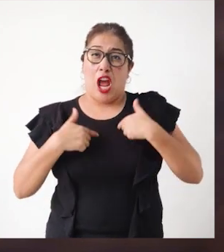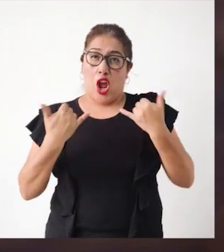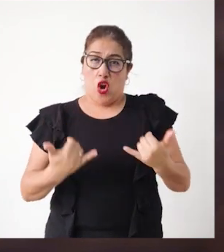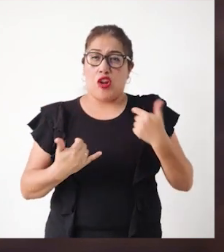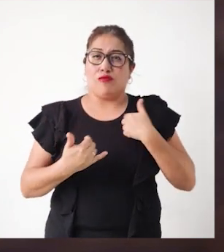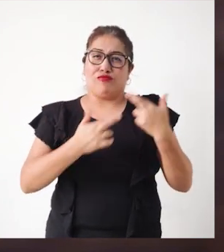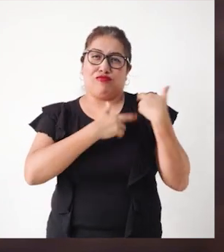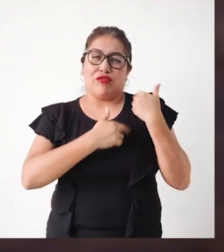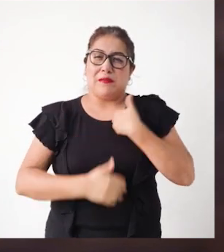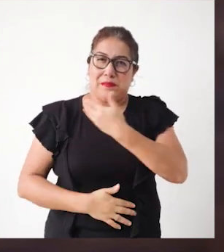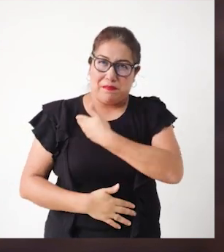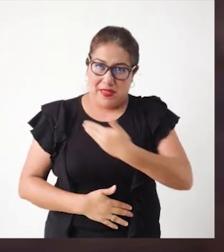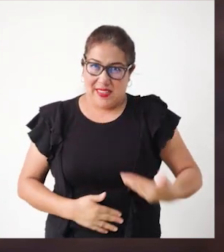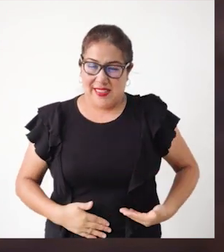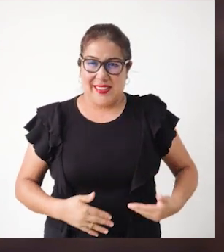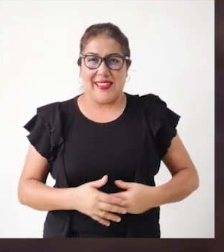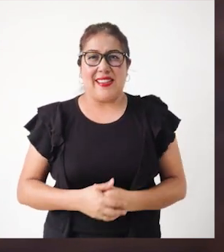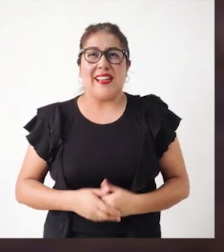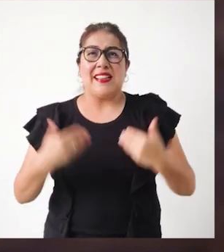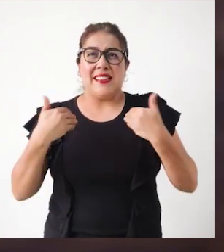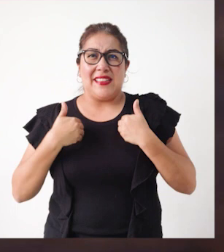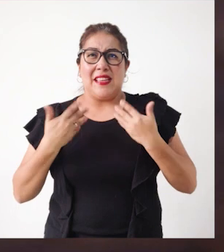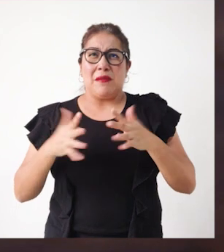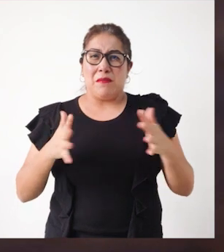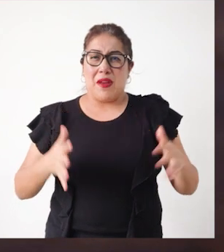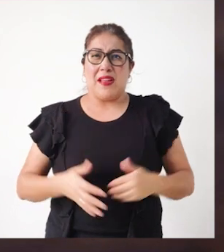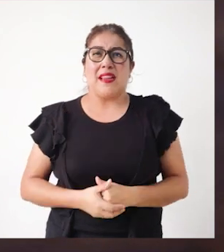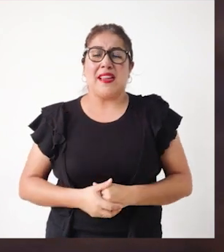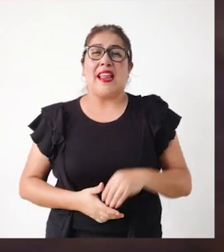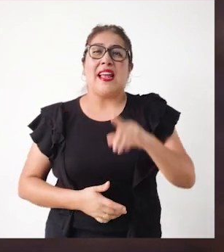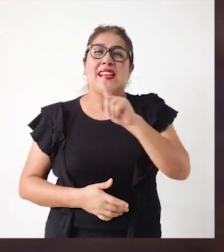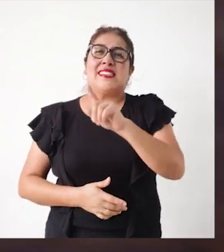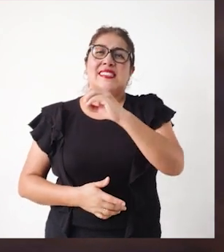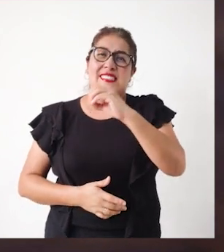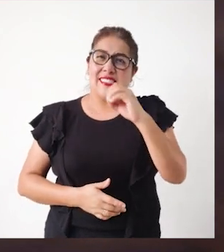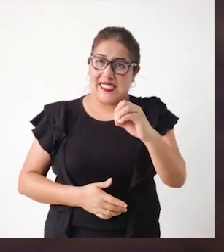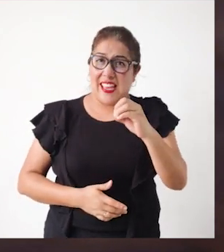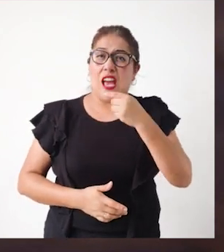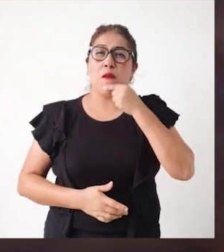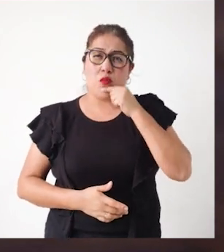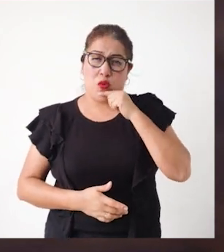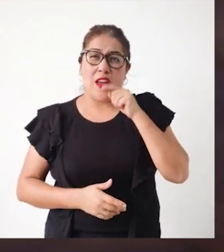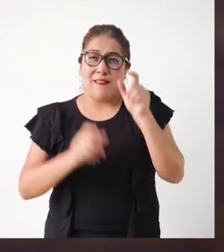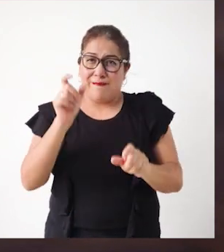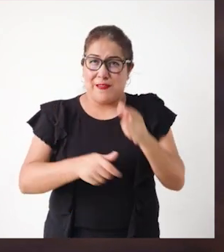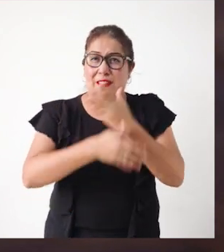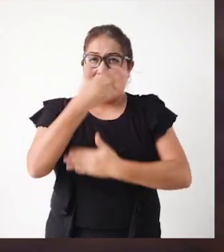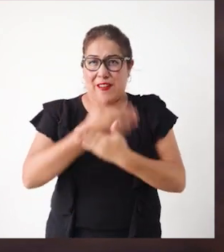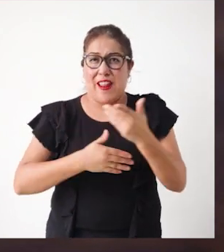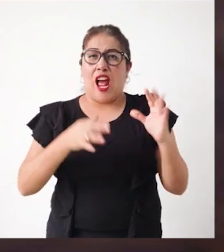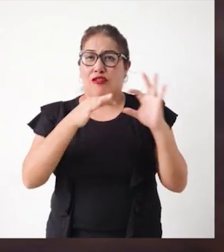de la Presidenta, tenemos 100 personas o 100 mujeres con discapacidad